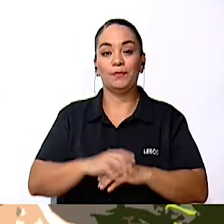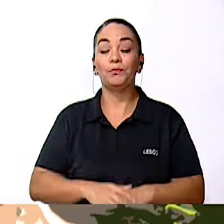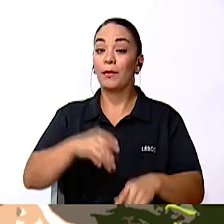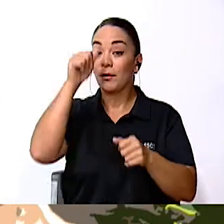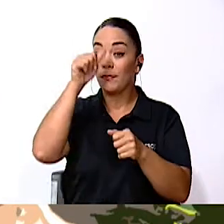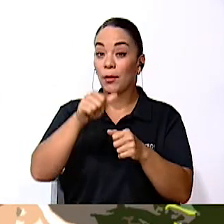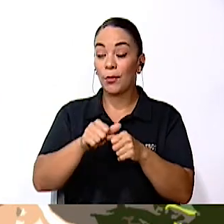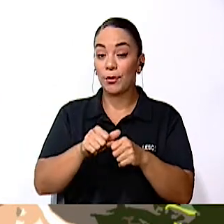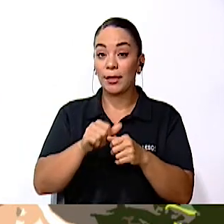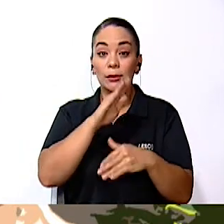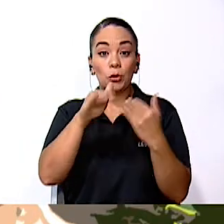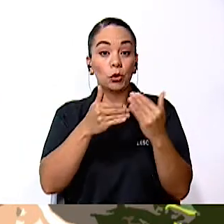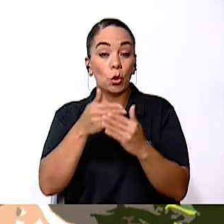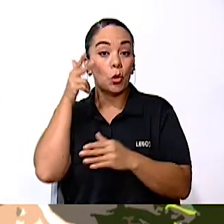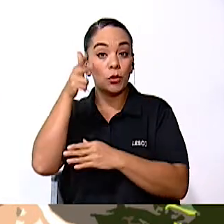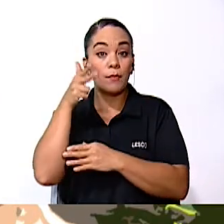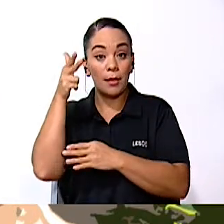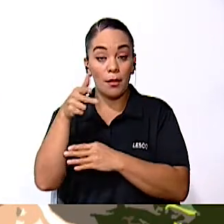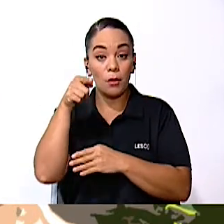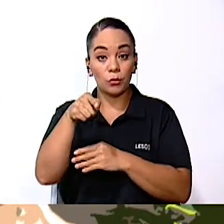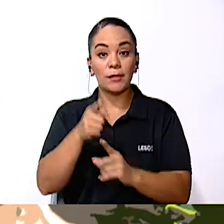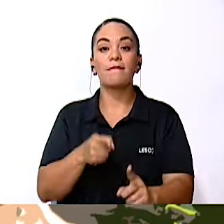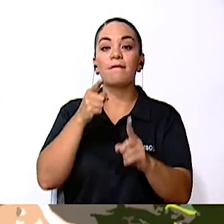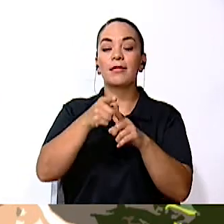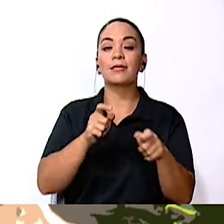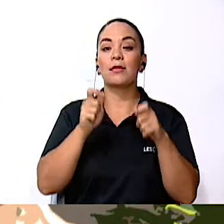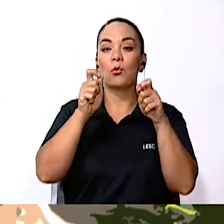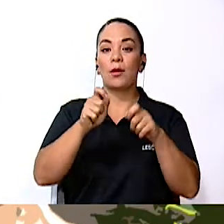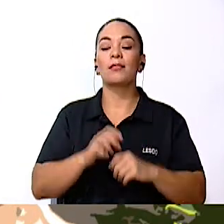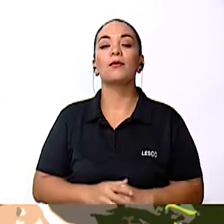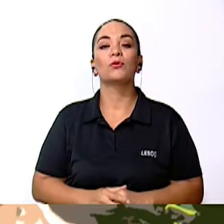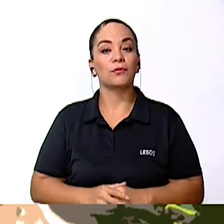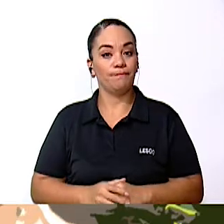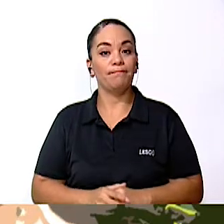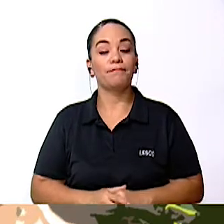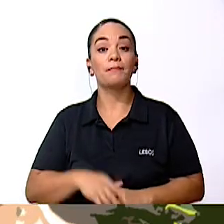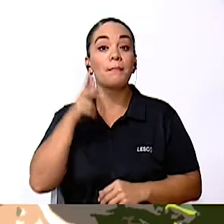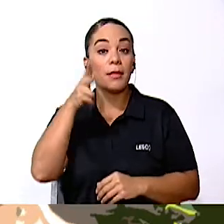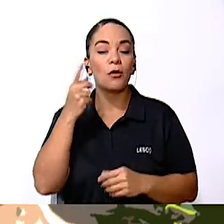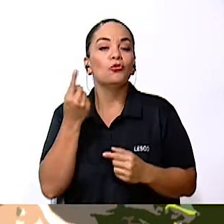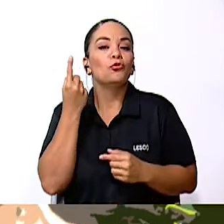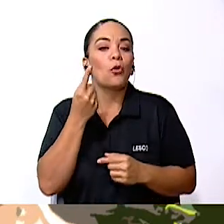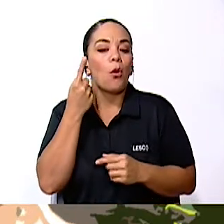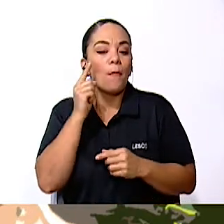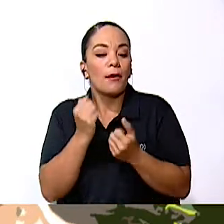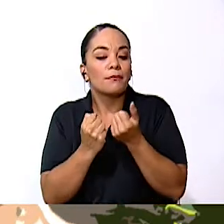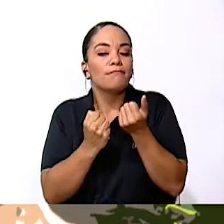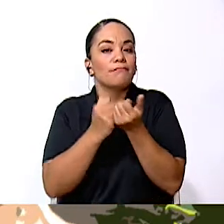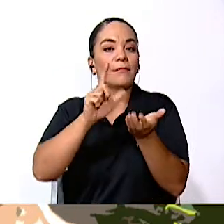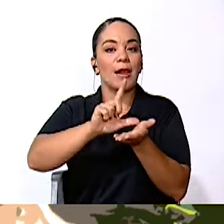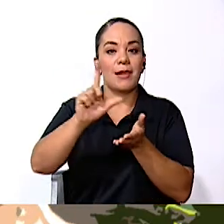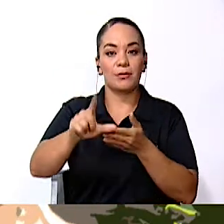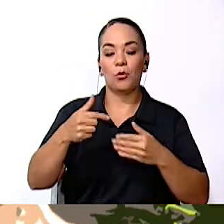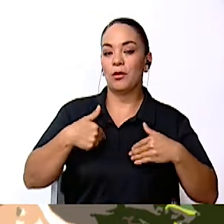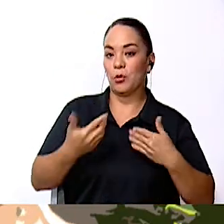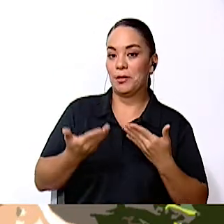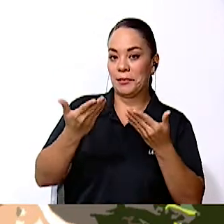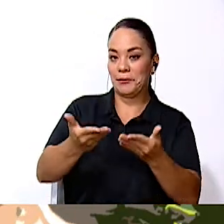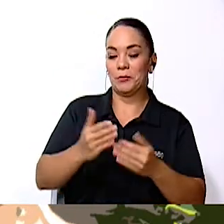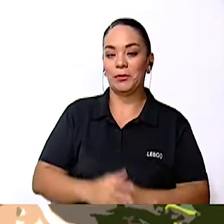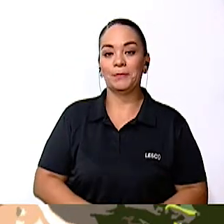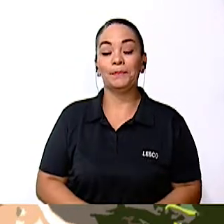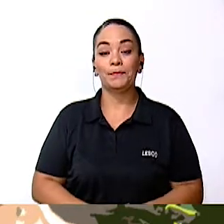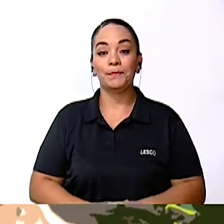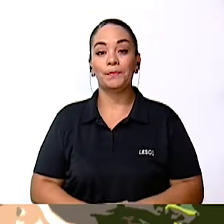videos que vemos aquí son con fines educativos, que son nada más para reforzar la clase y la lección que yo les doy. Y